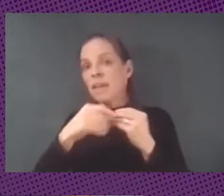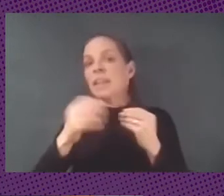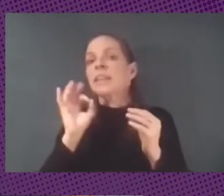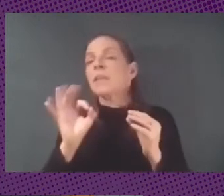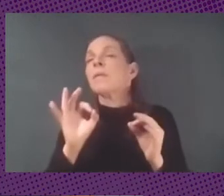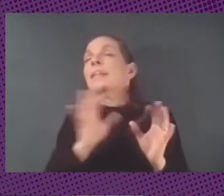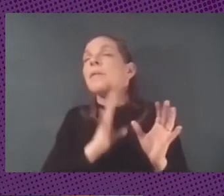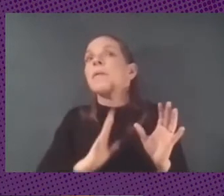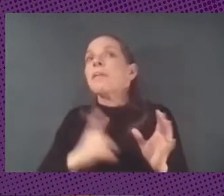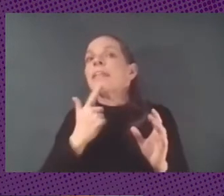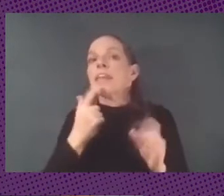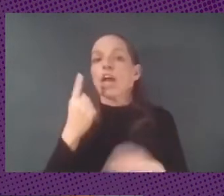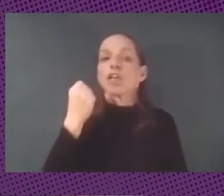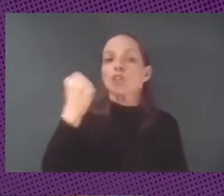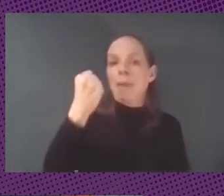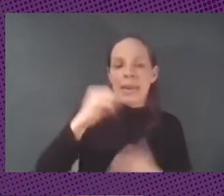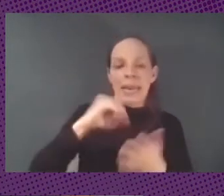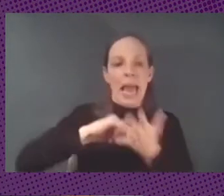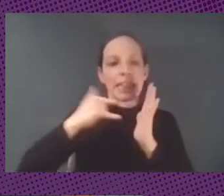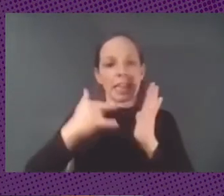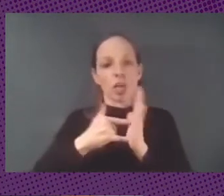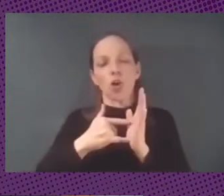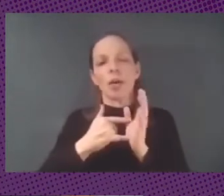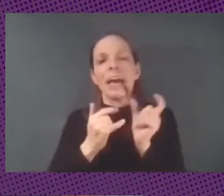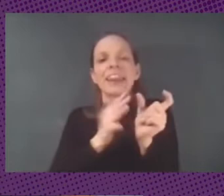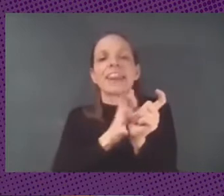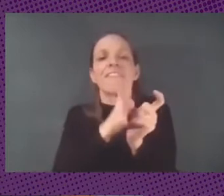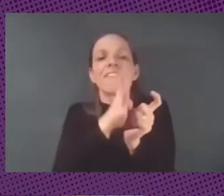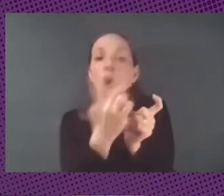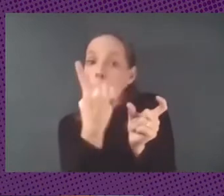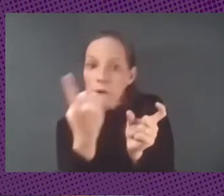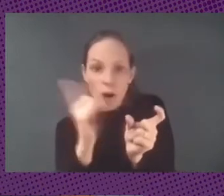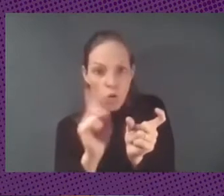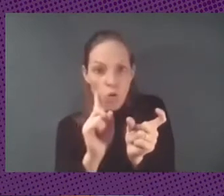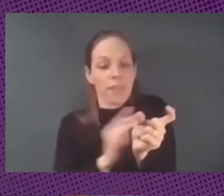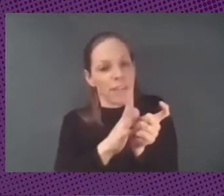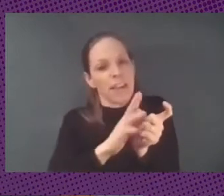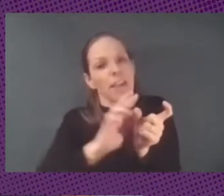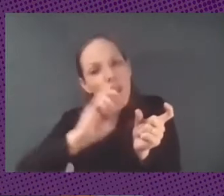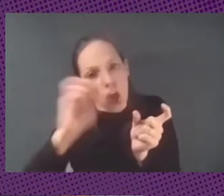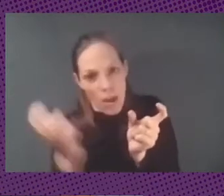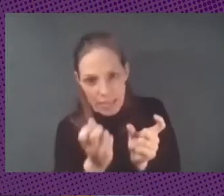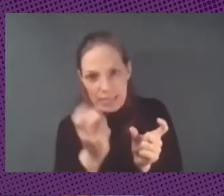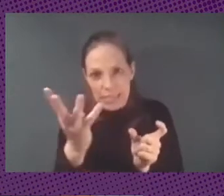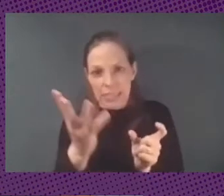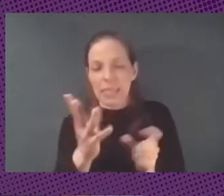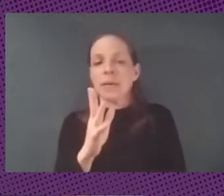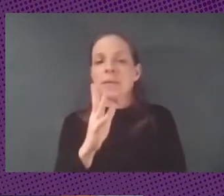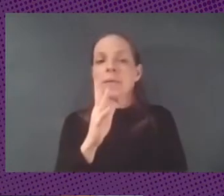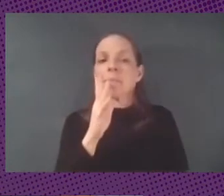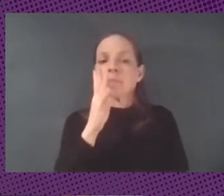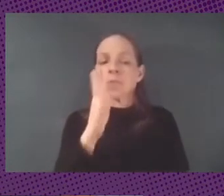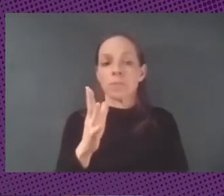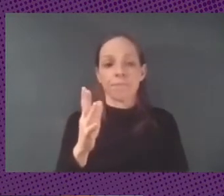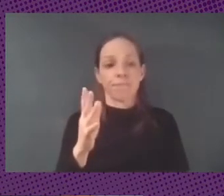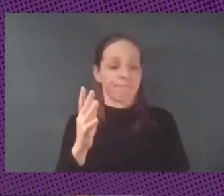definiciones de soberanía tecnológica porque por un lado hay una responsabilidad ineludible de los